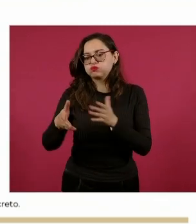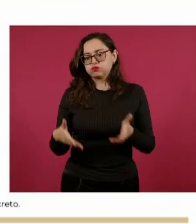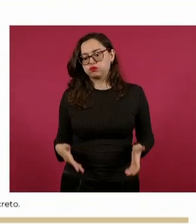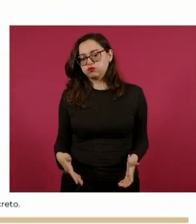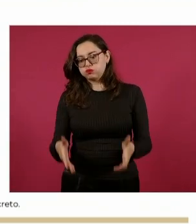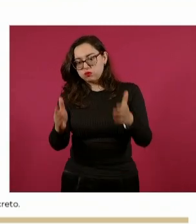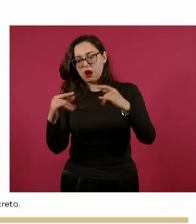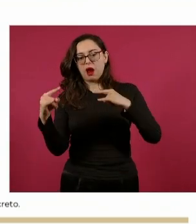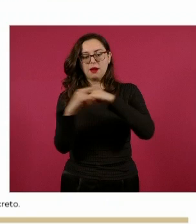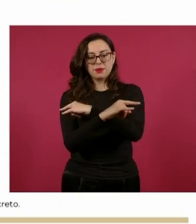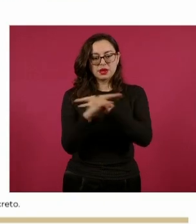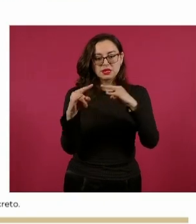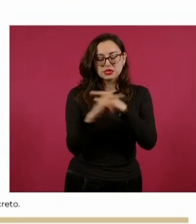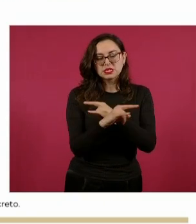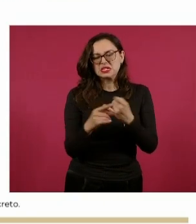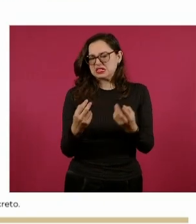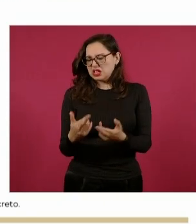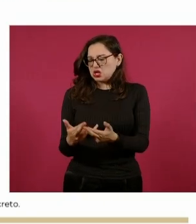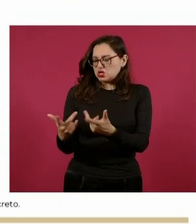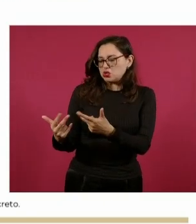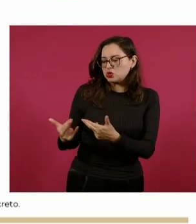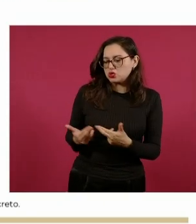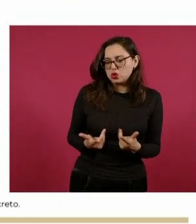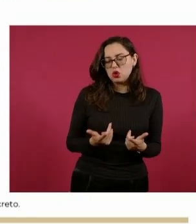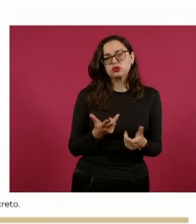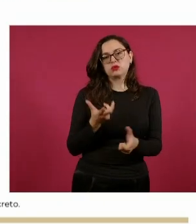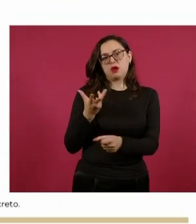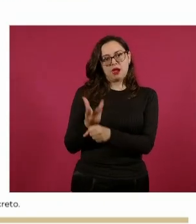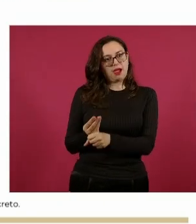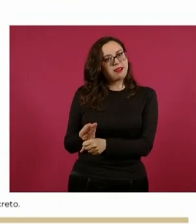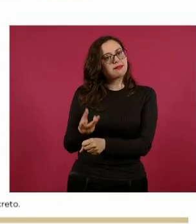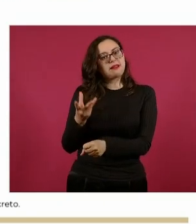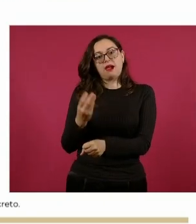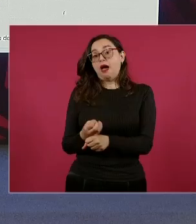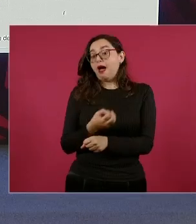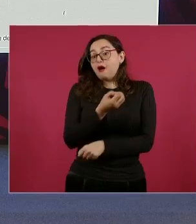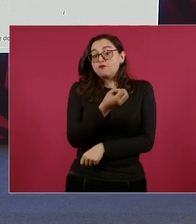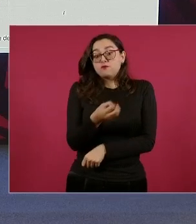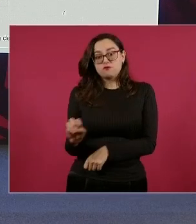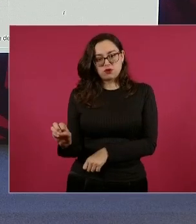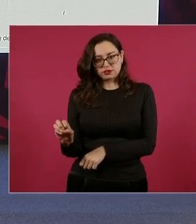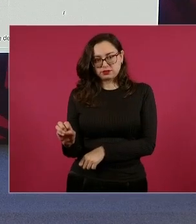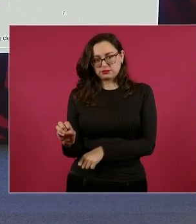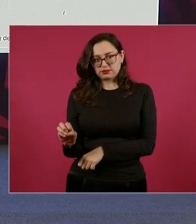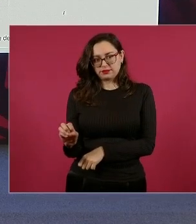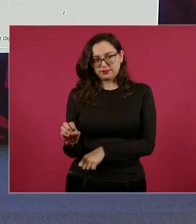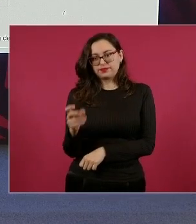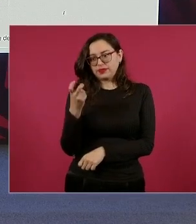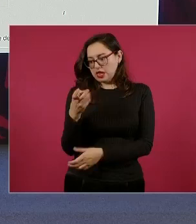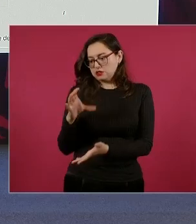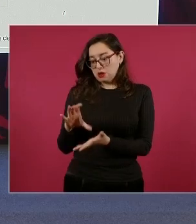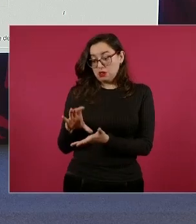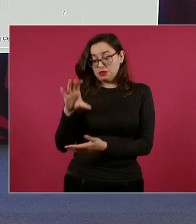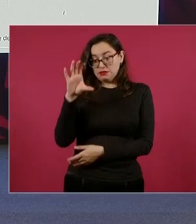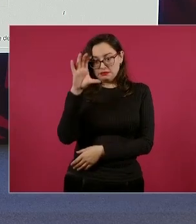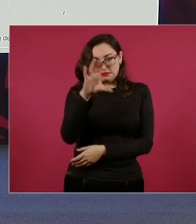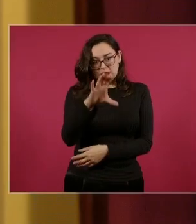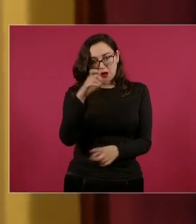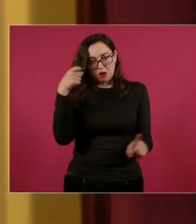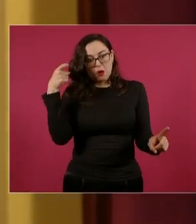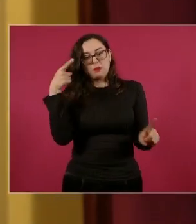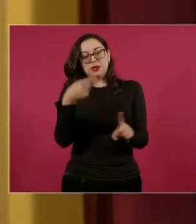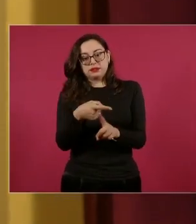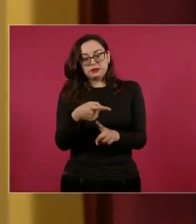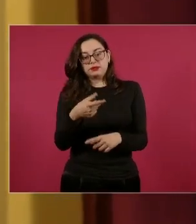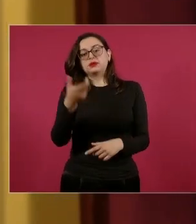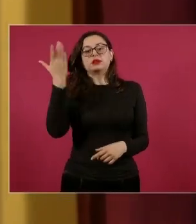avenidas, para tapar baches y esta instrucción fue la que dio directamente el presidente López Obrador